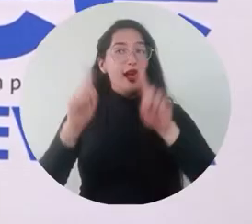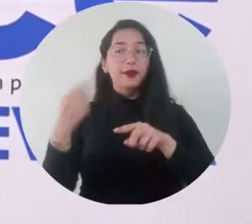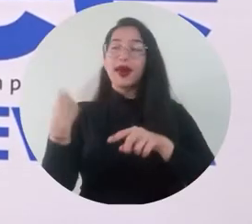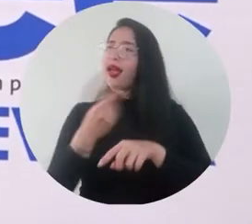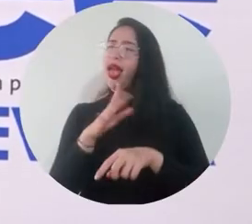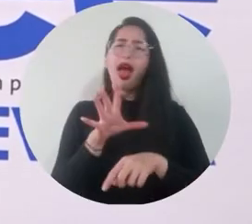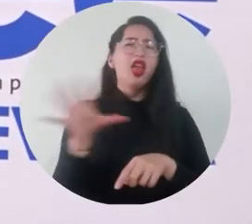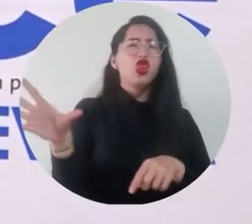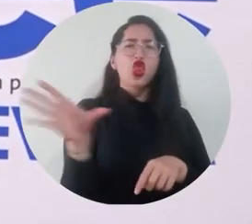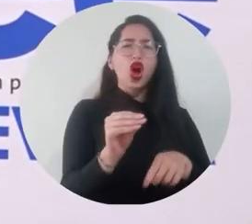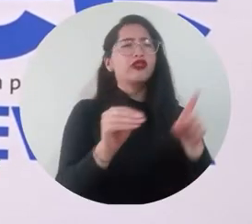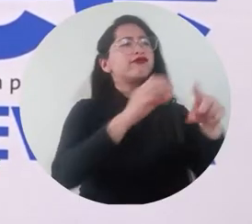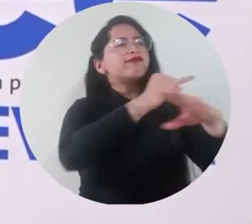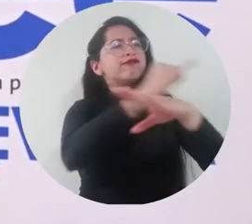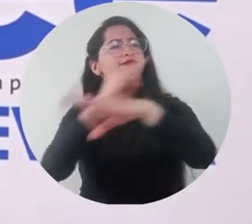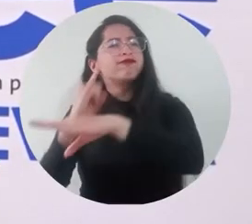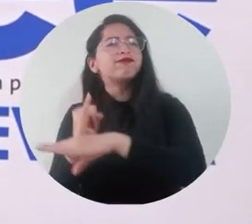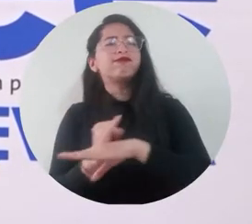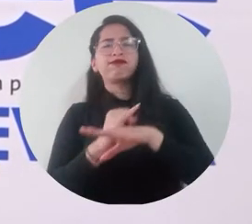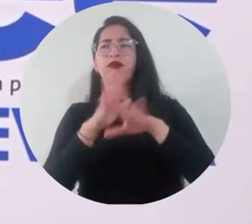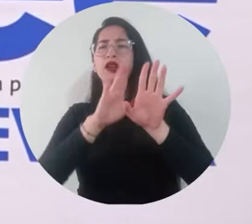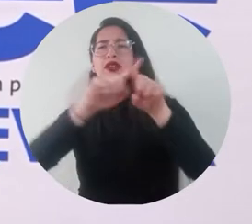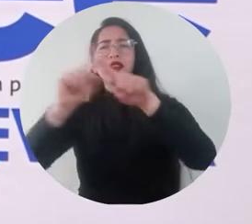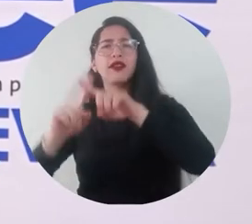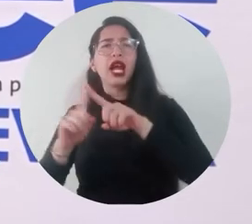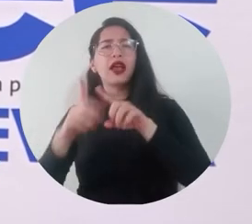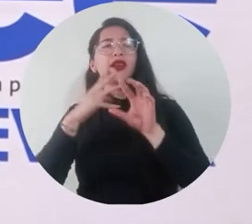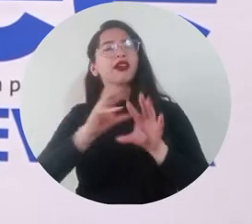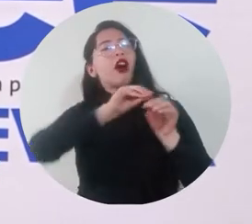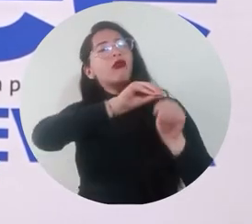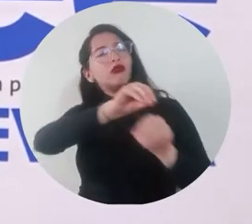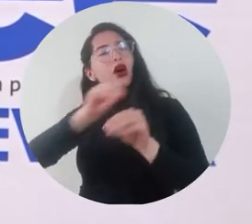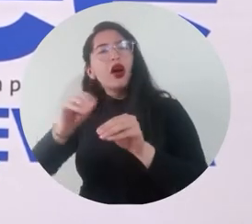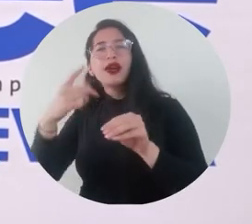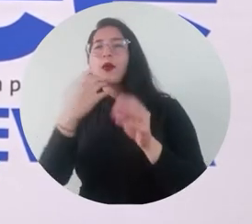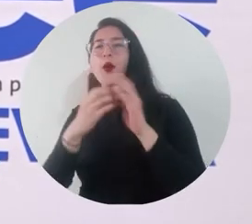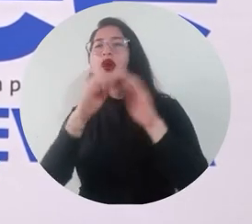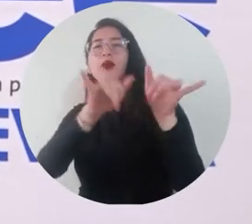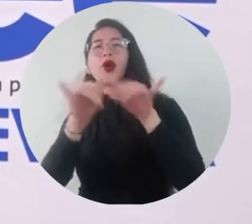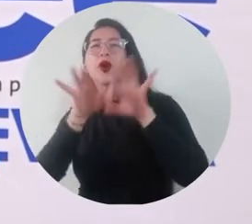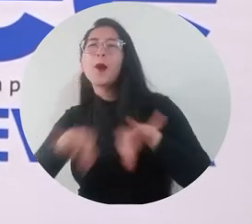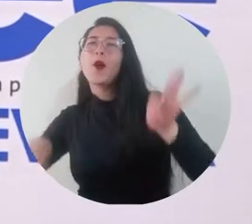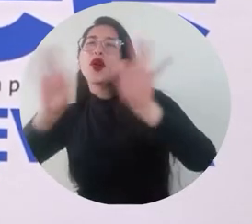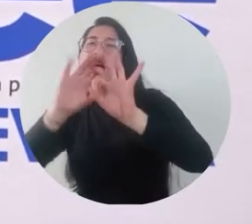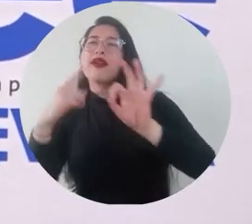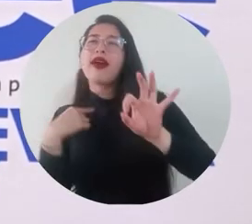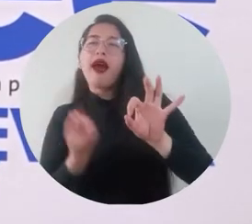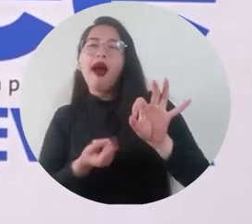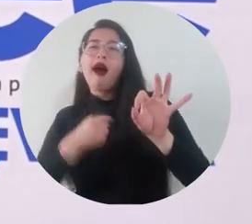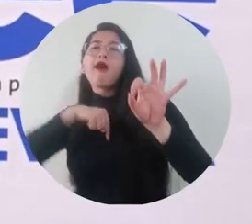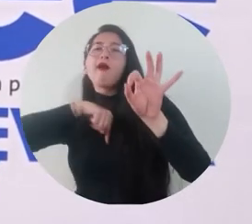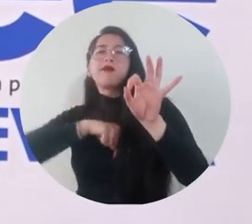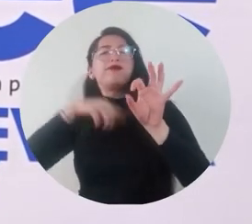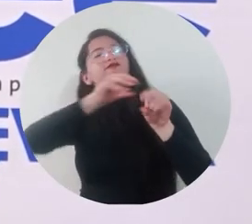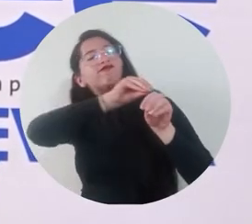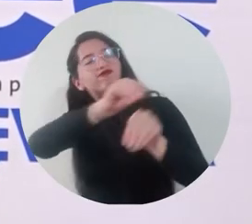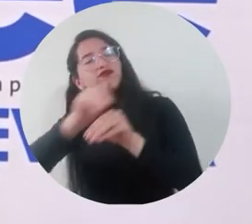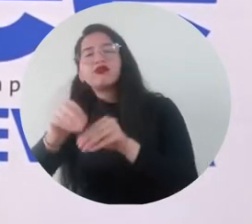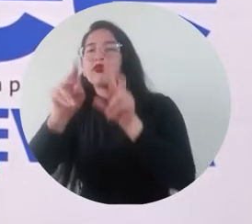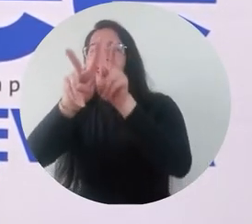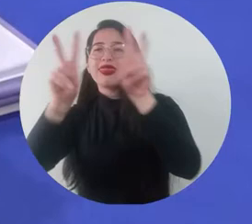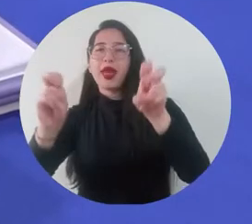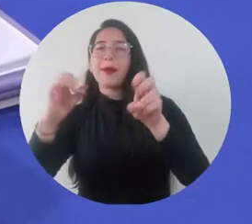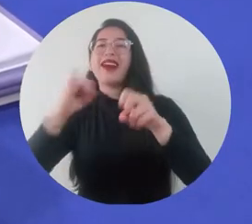Generar en todas las instituciones de educación superior y capacitación una semillita en cuanto al tema del